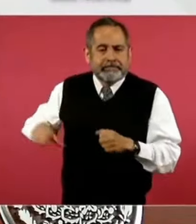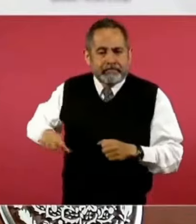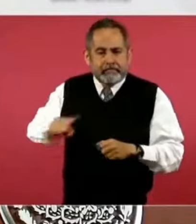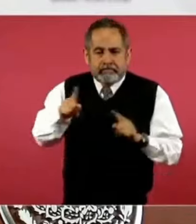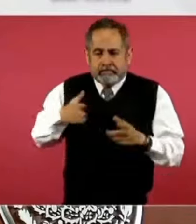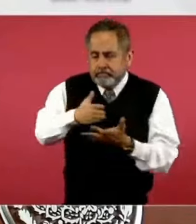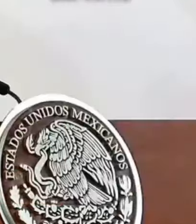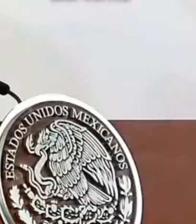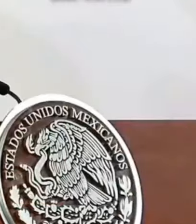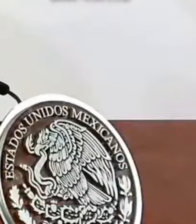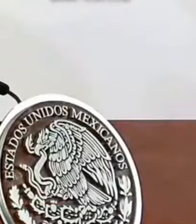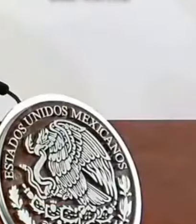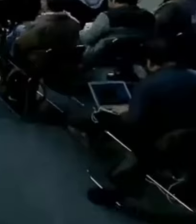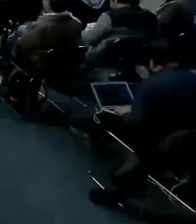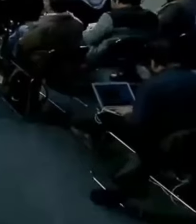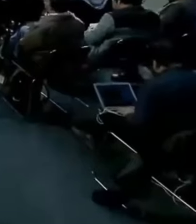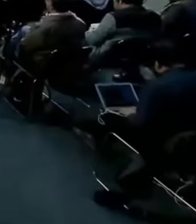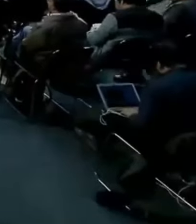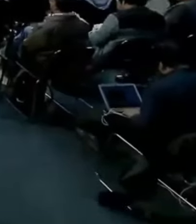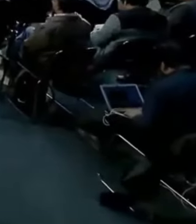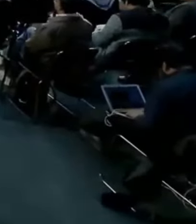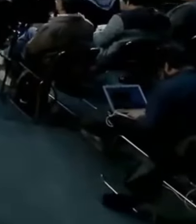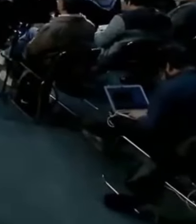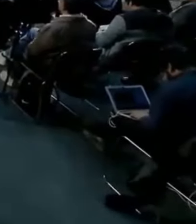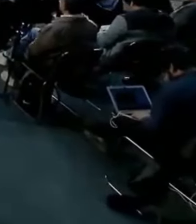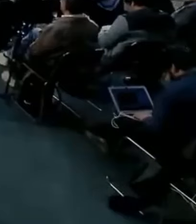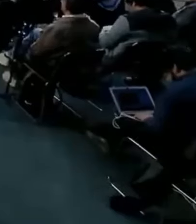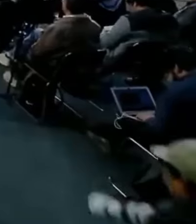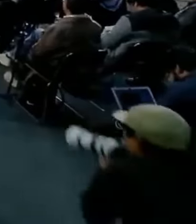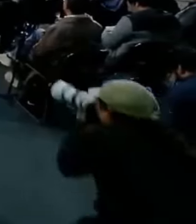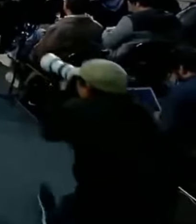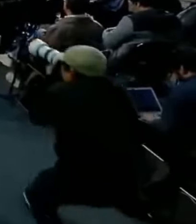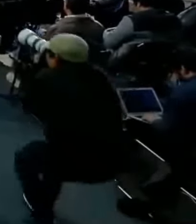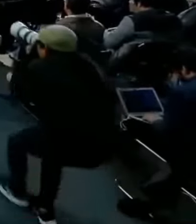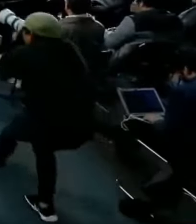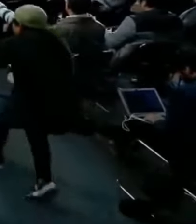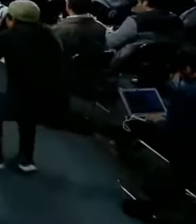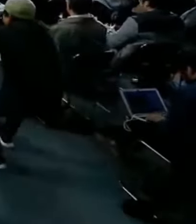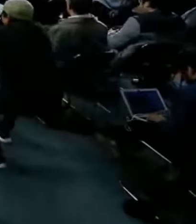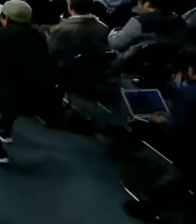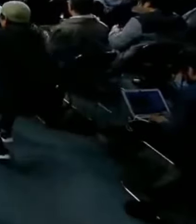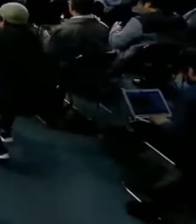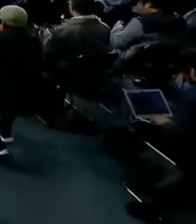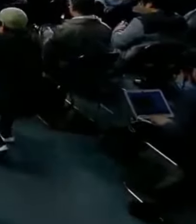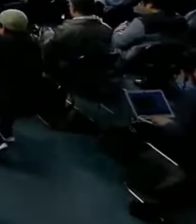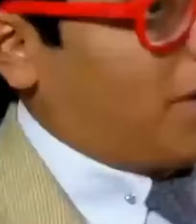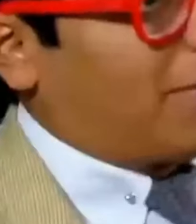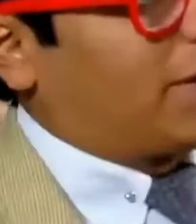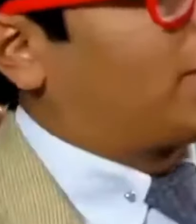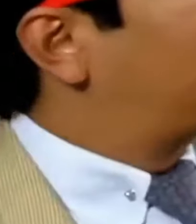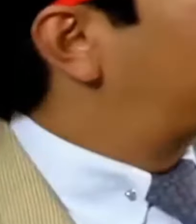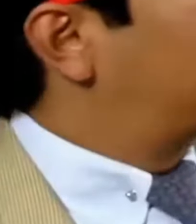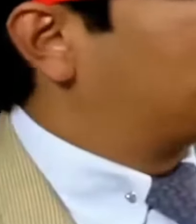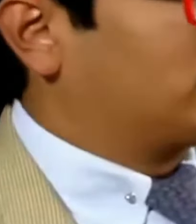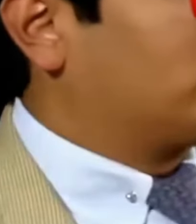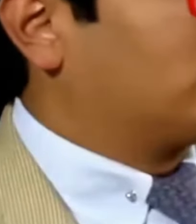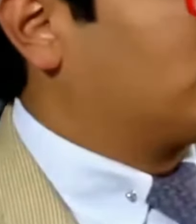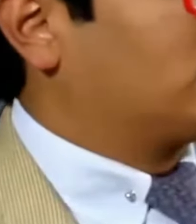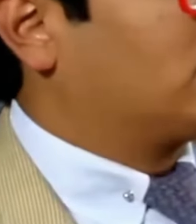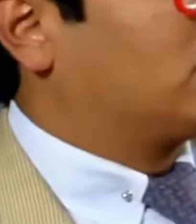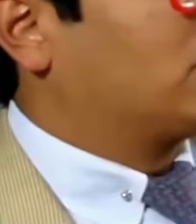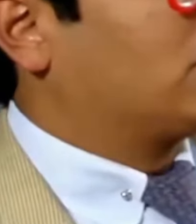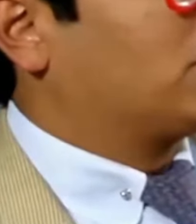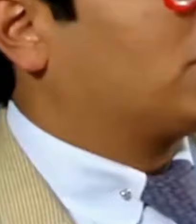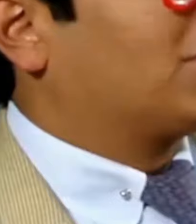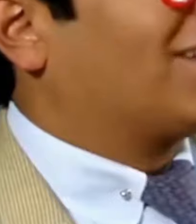pero no la define, ¿verdad? Esperan que esta nota diplomática que mandó el presidente le respondan ahora